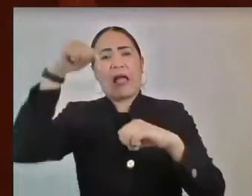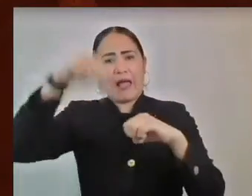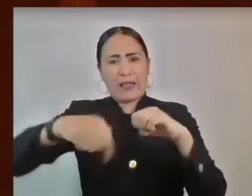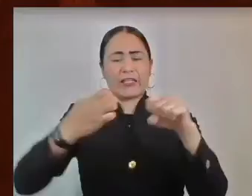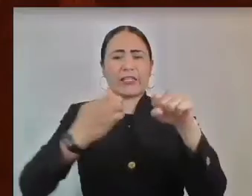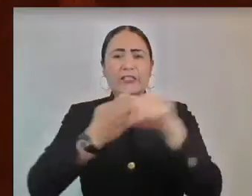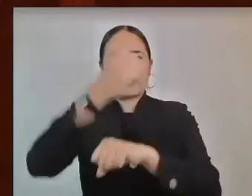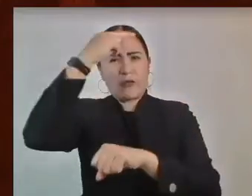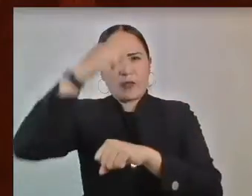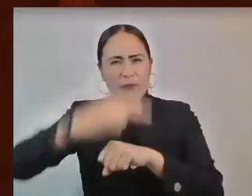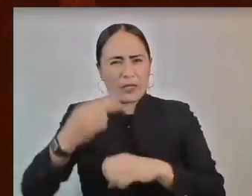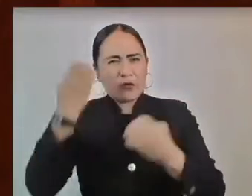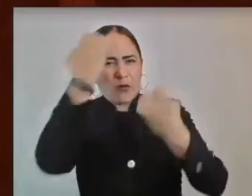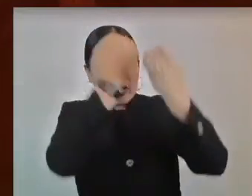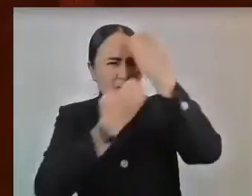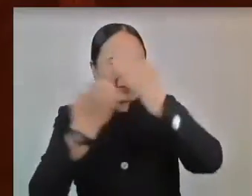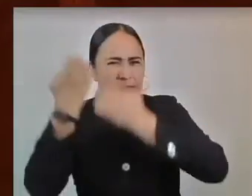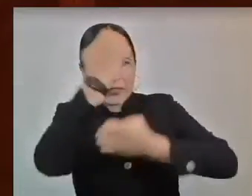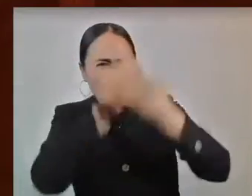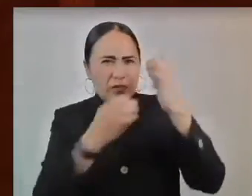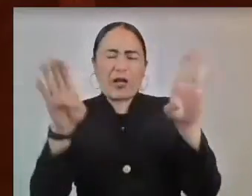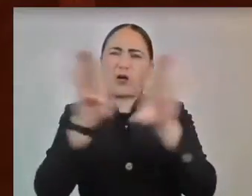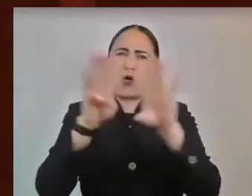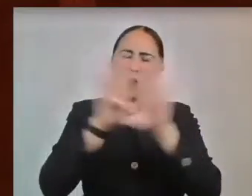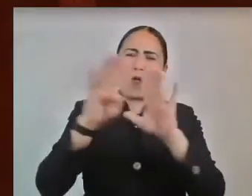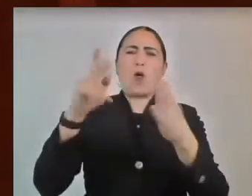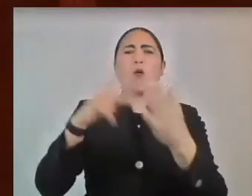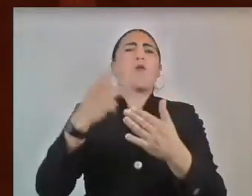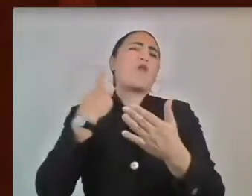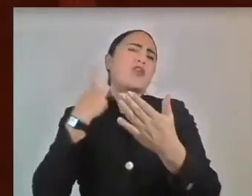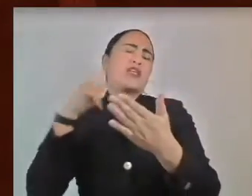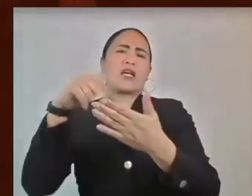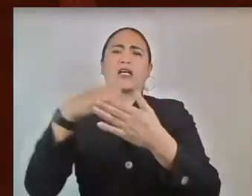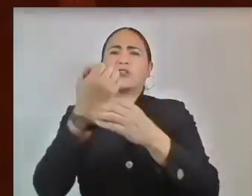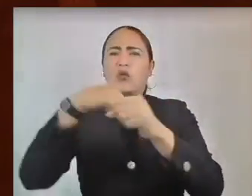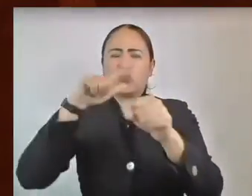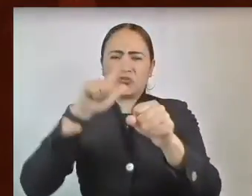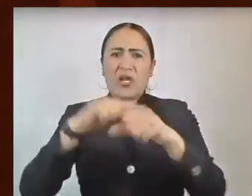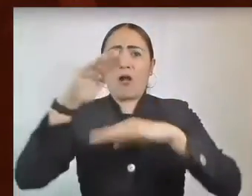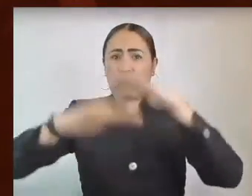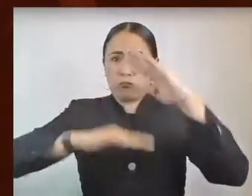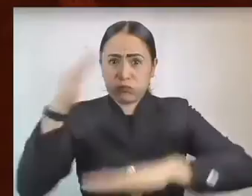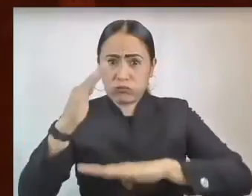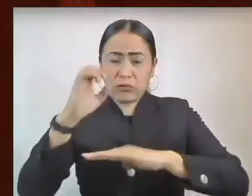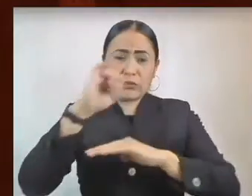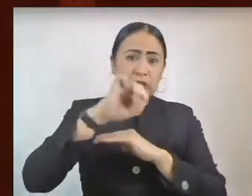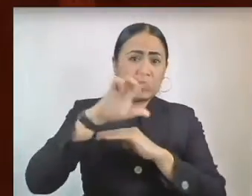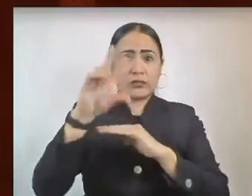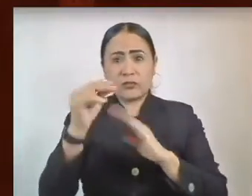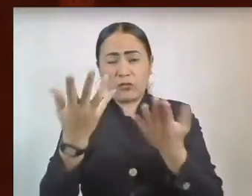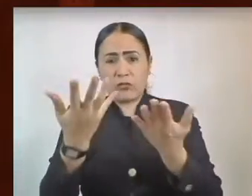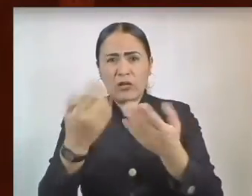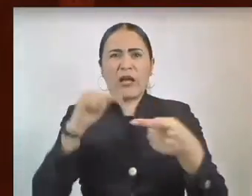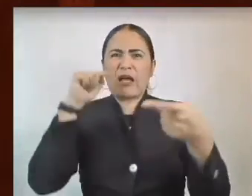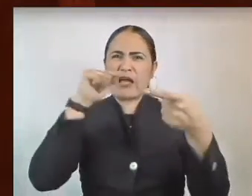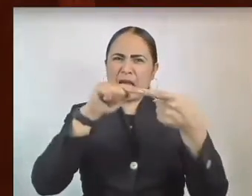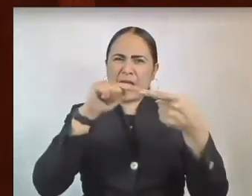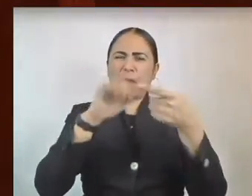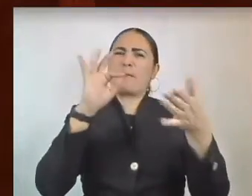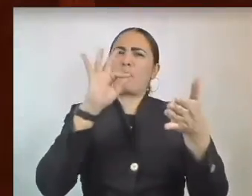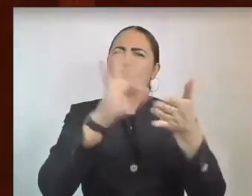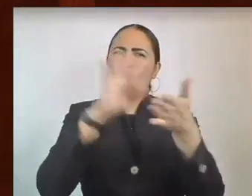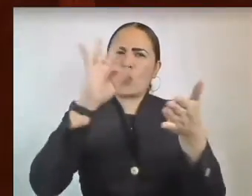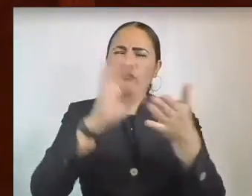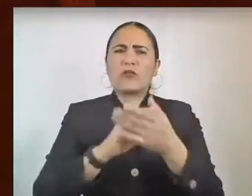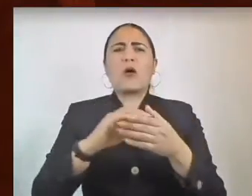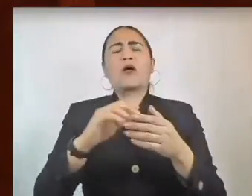evaluación de la efectividad de las políticas sociales, considerando como indicador principal la reducción de la